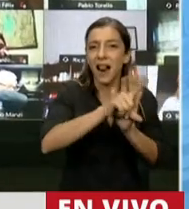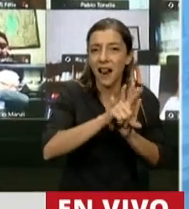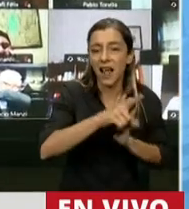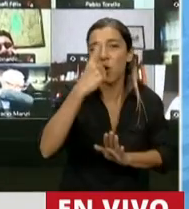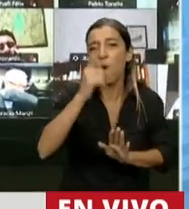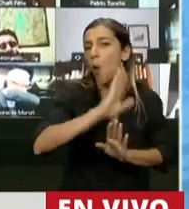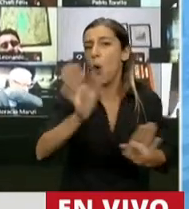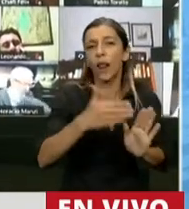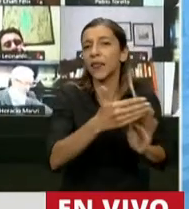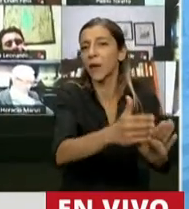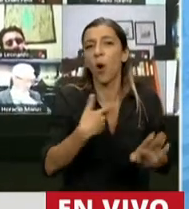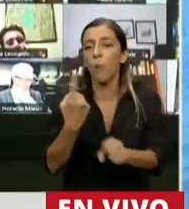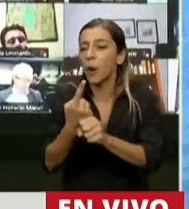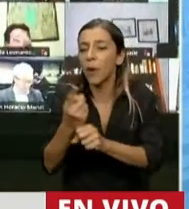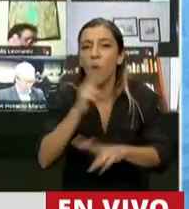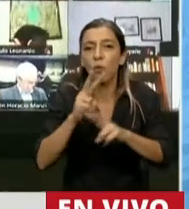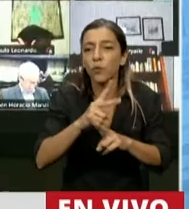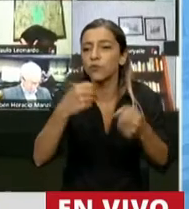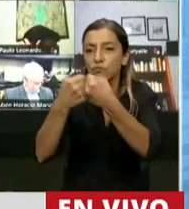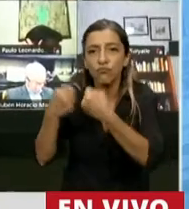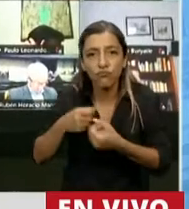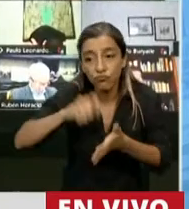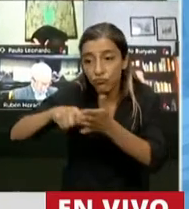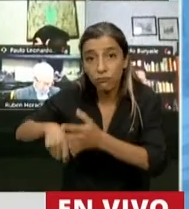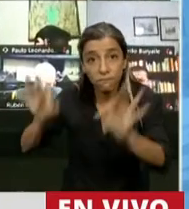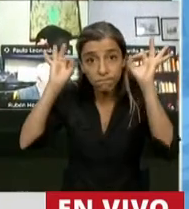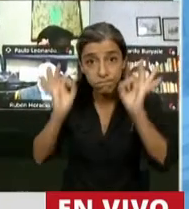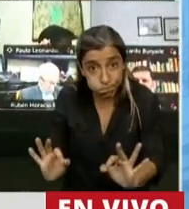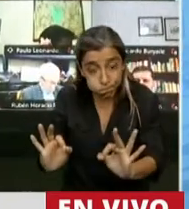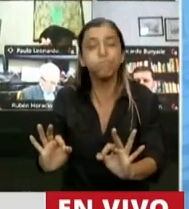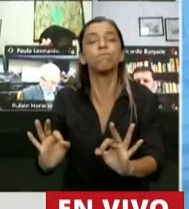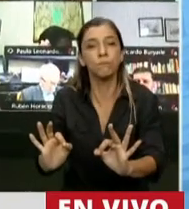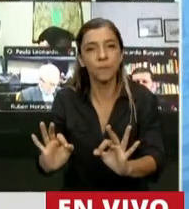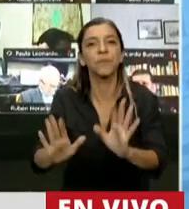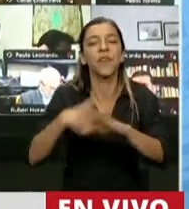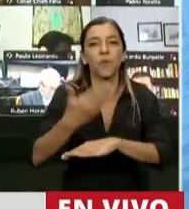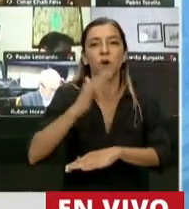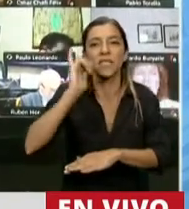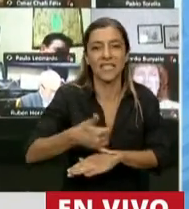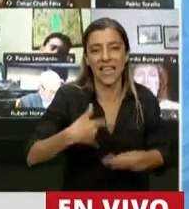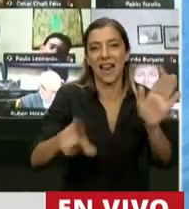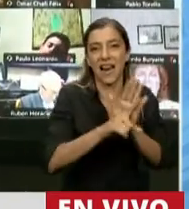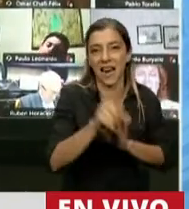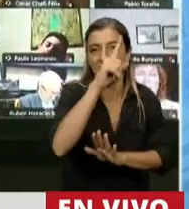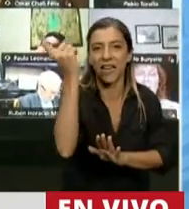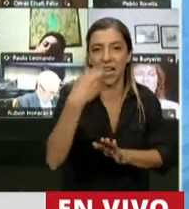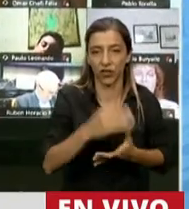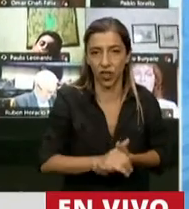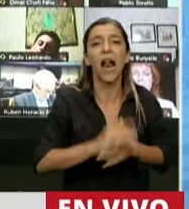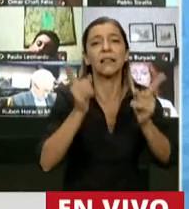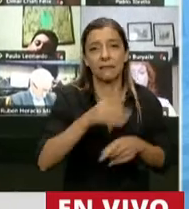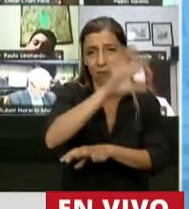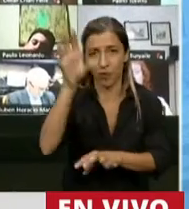primero tiene que haber acuerdos y una vez celebrados esos acuerdos se ratifican por ley nacional y por leyes